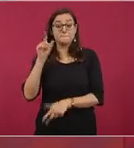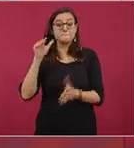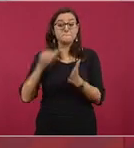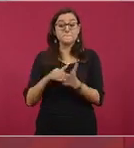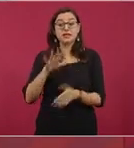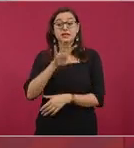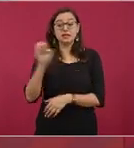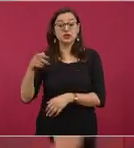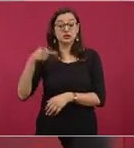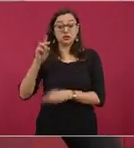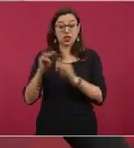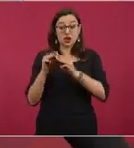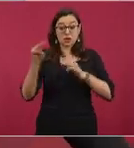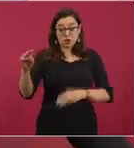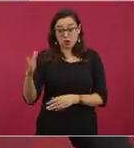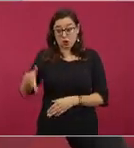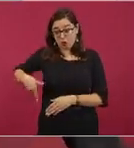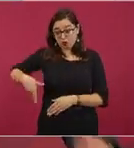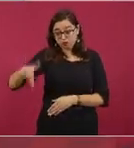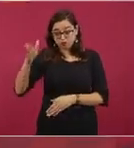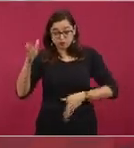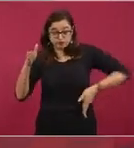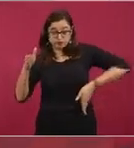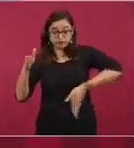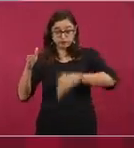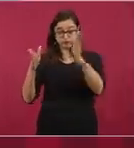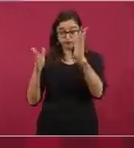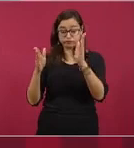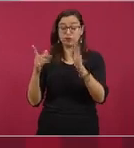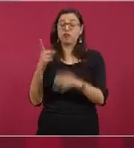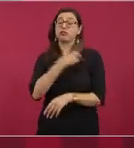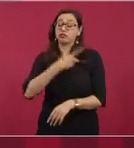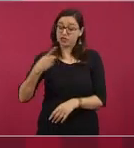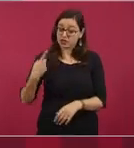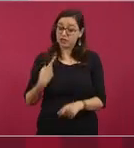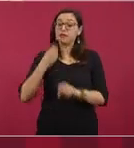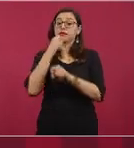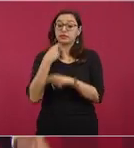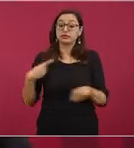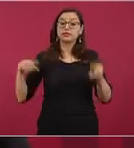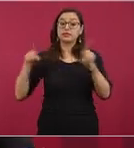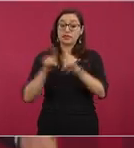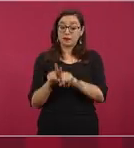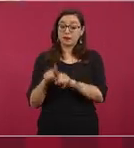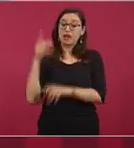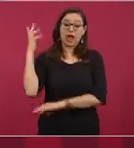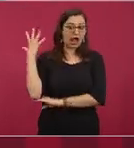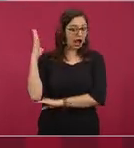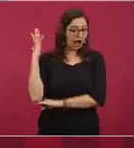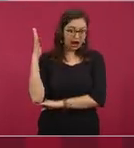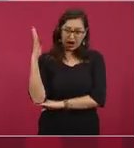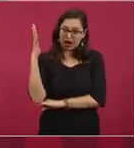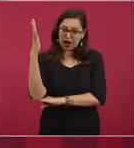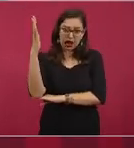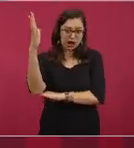van a sembrarse hileras de árboles